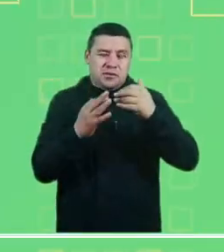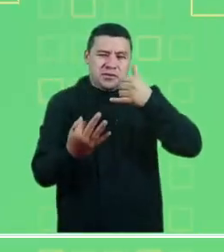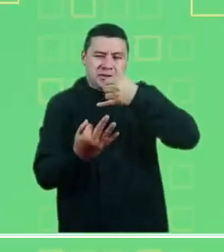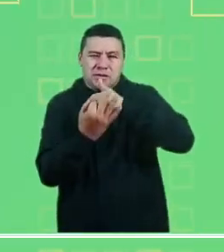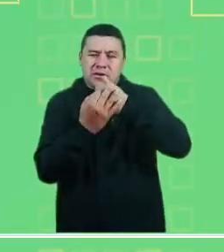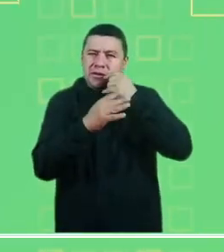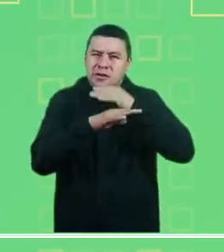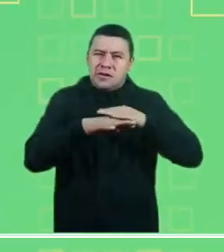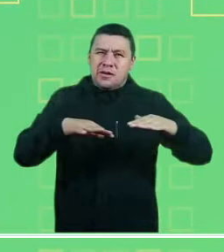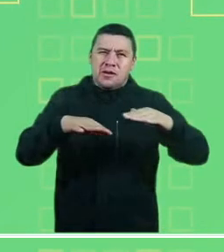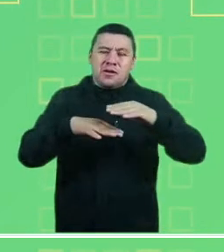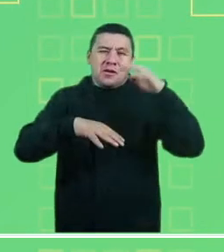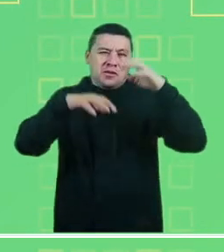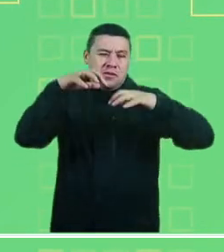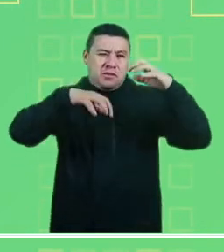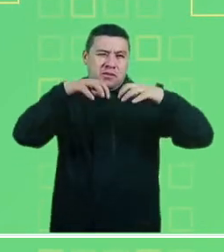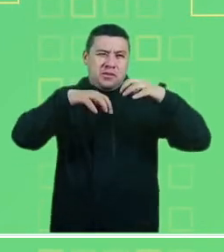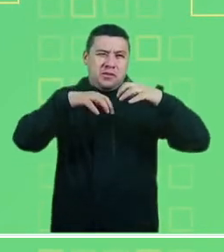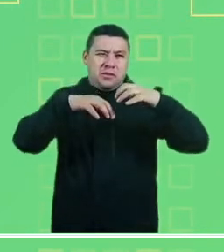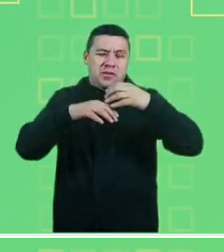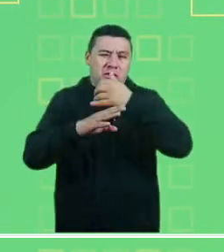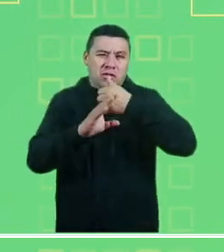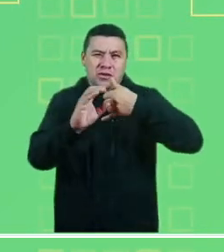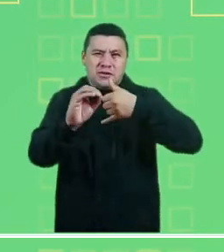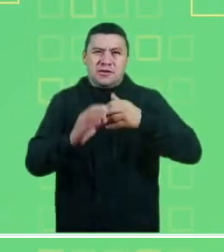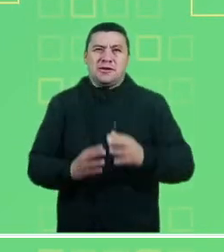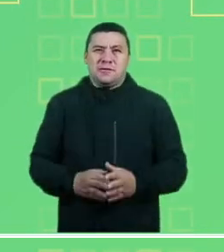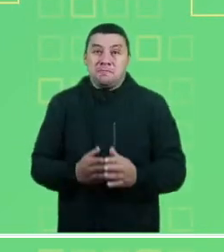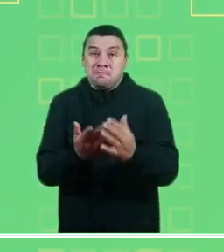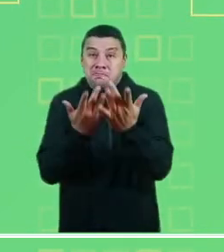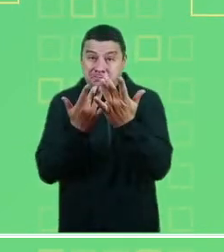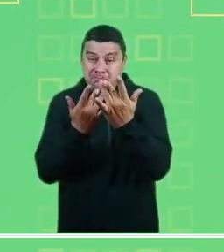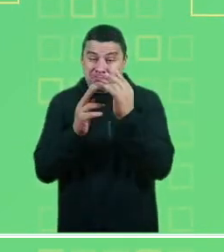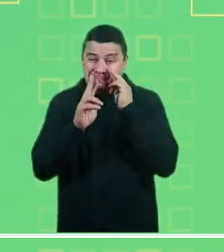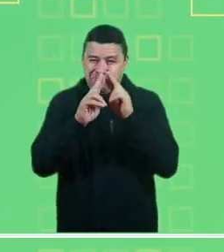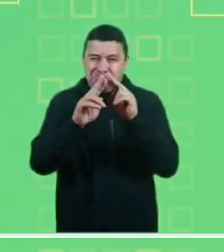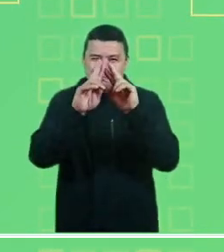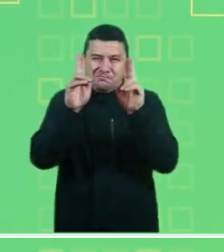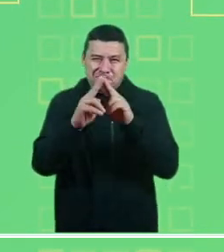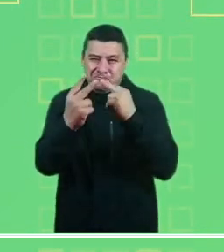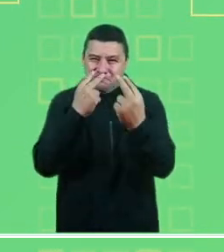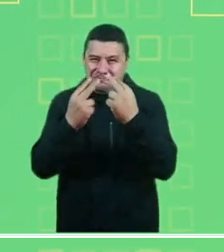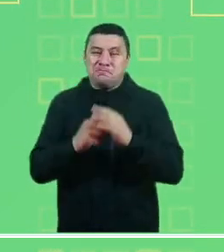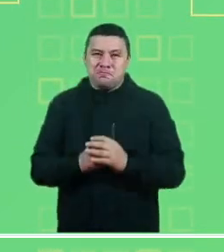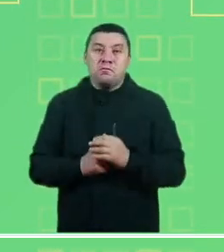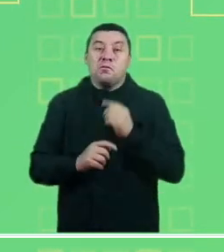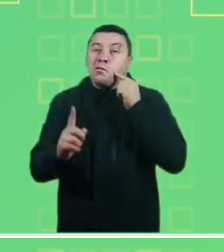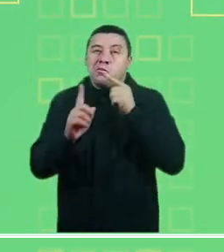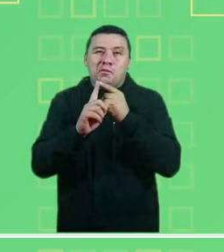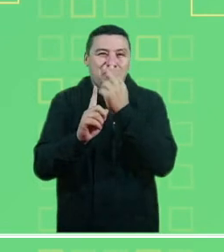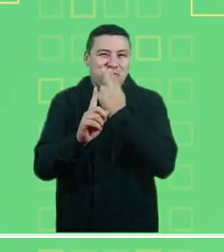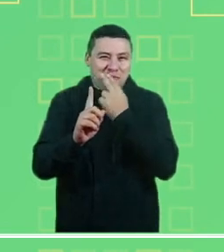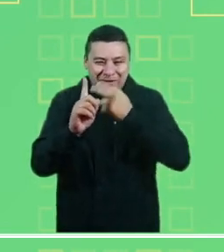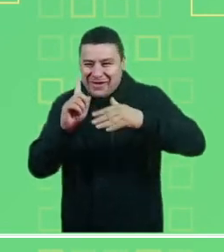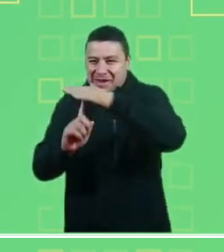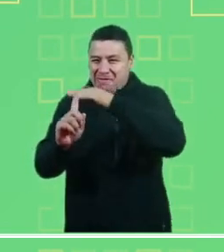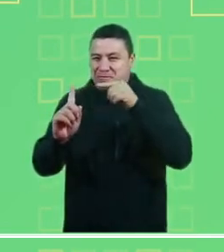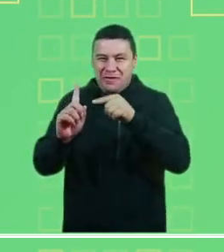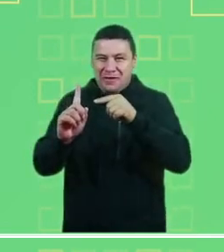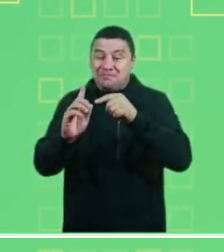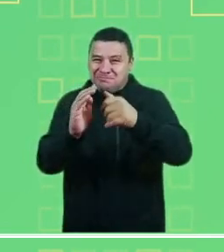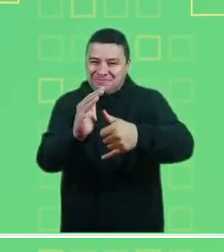En el mar Caribe se presenta alerta naranja, proleaje y viento en el centro y oriente y por tiempo lluvioso en el